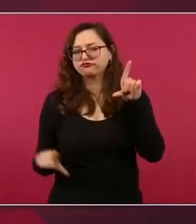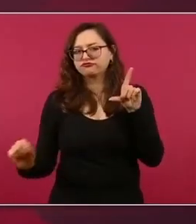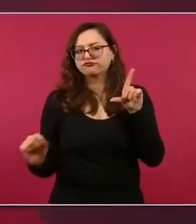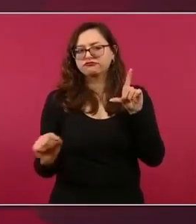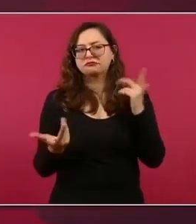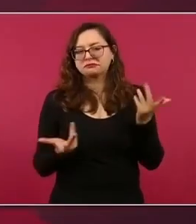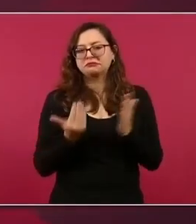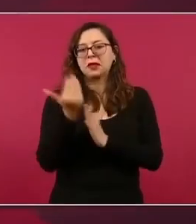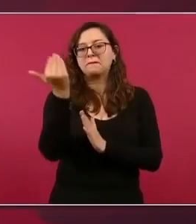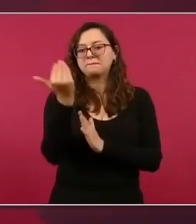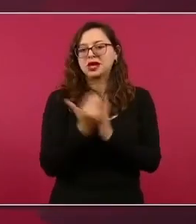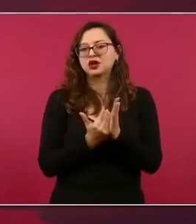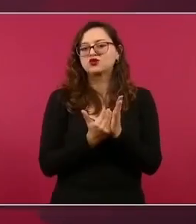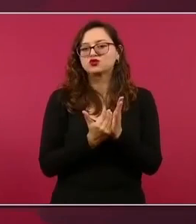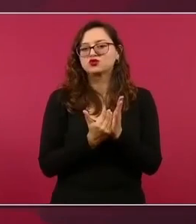como no hay